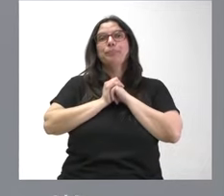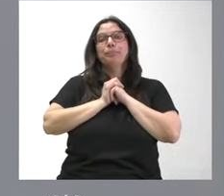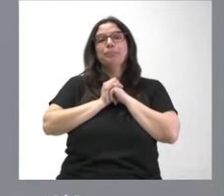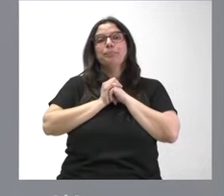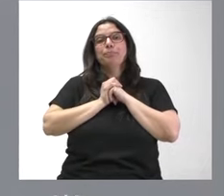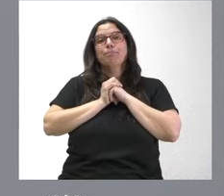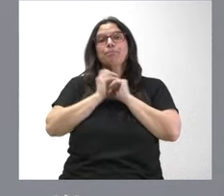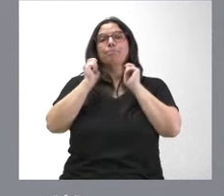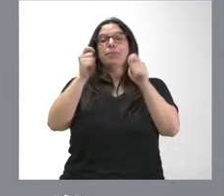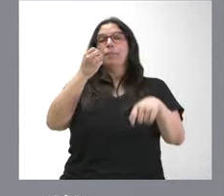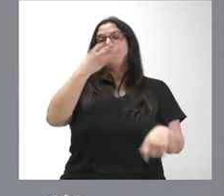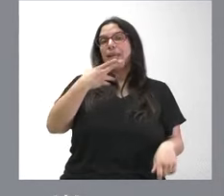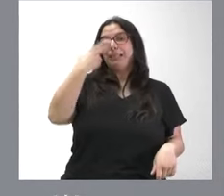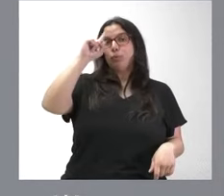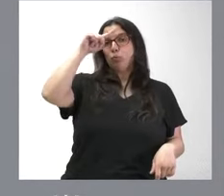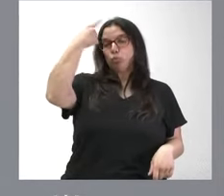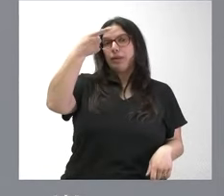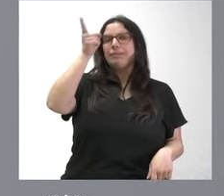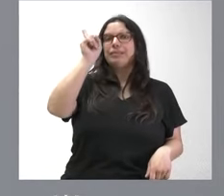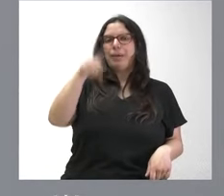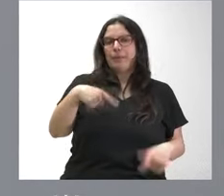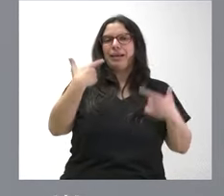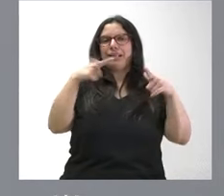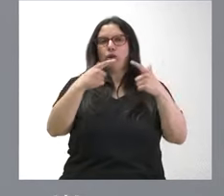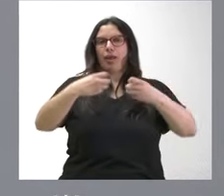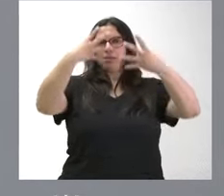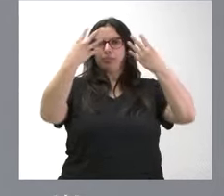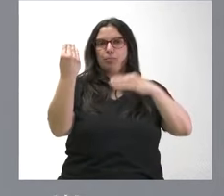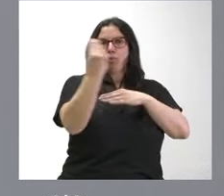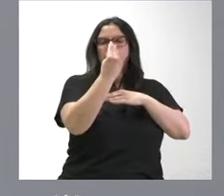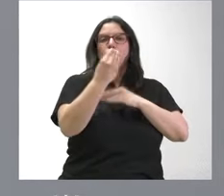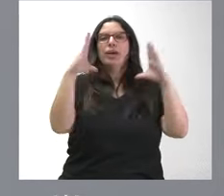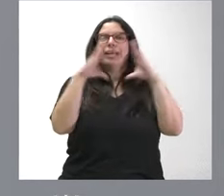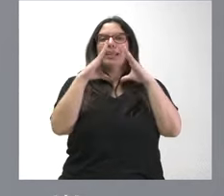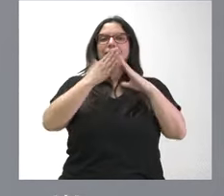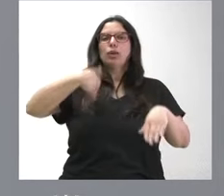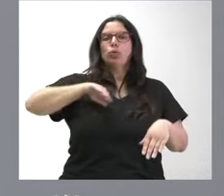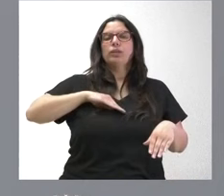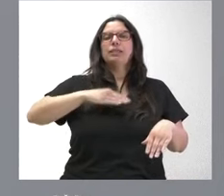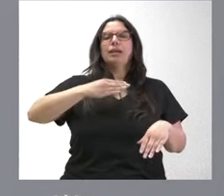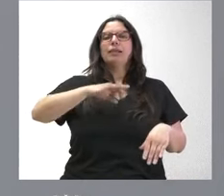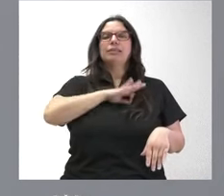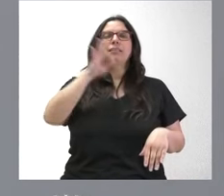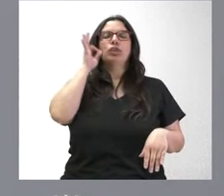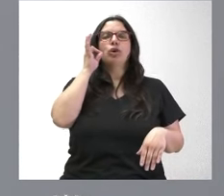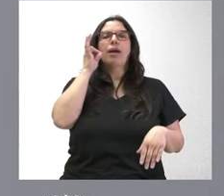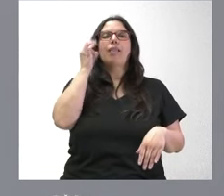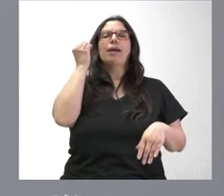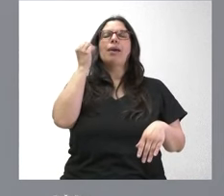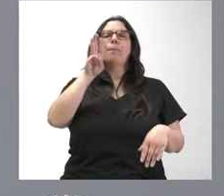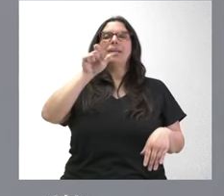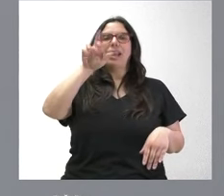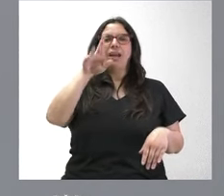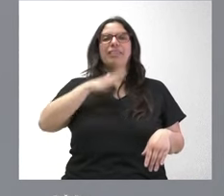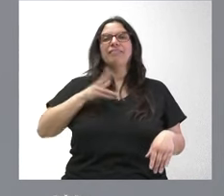se declara Bien de Interés Cultural, también con categoría de monumento, la Iglesia de N.S. del Pilar en Valladolid. Se